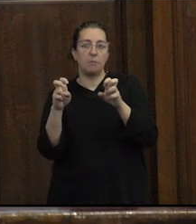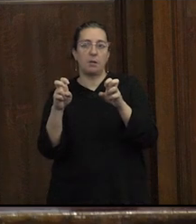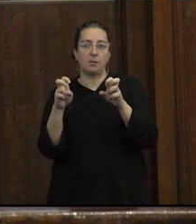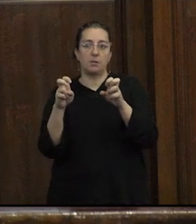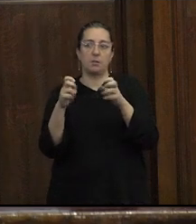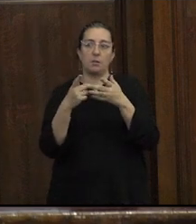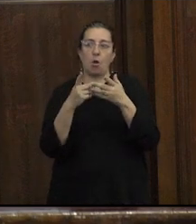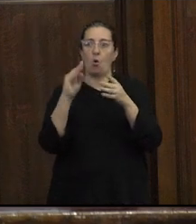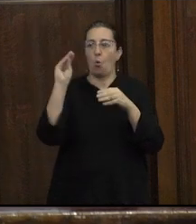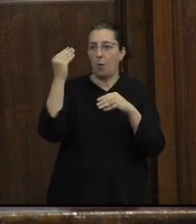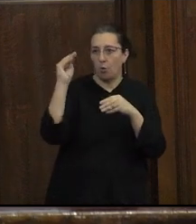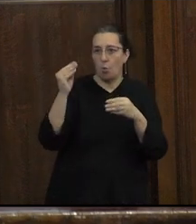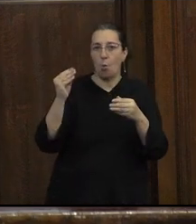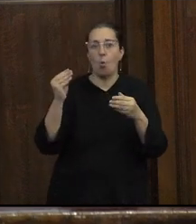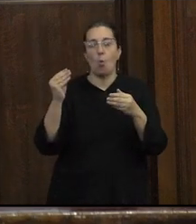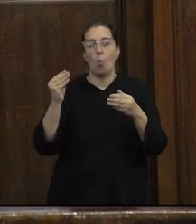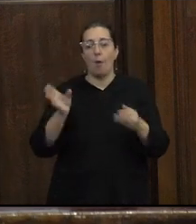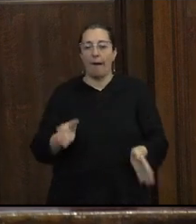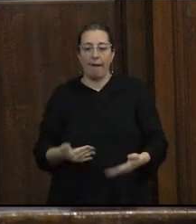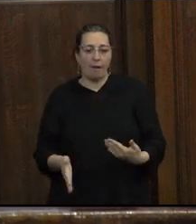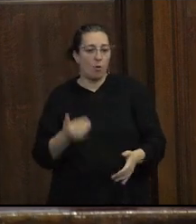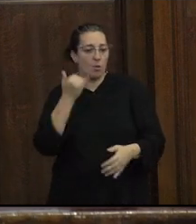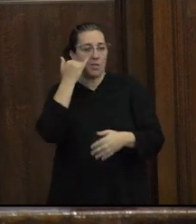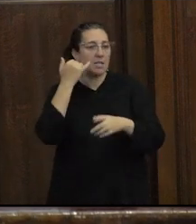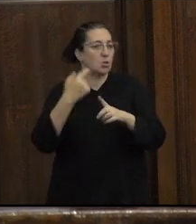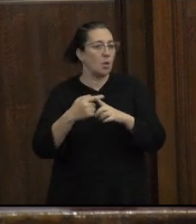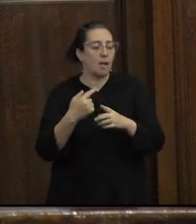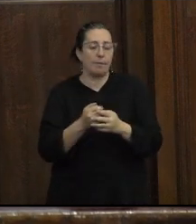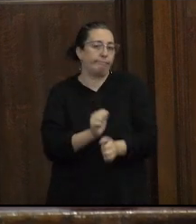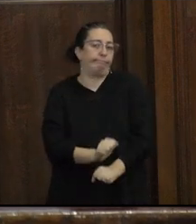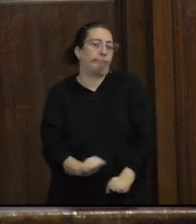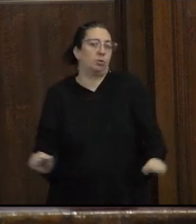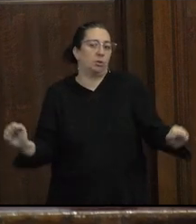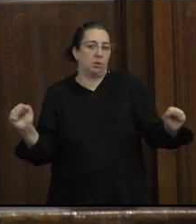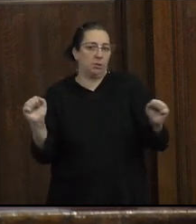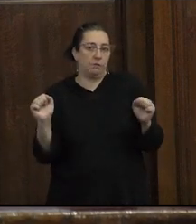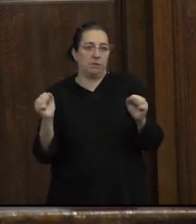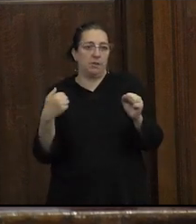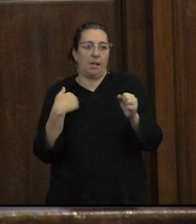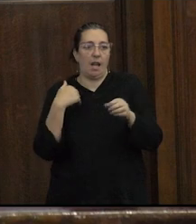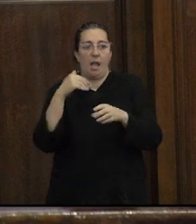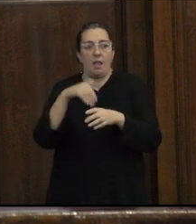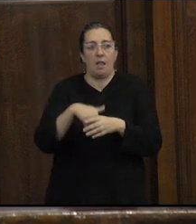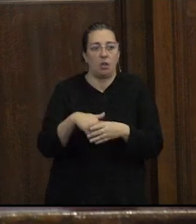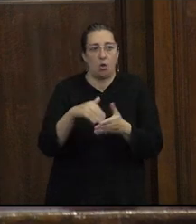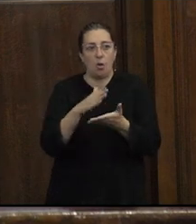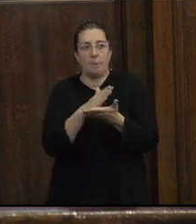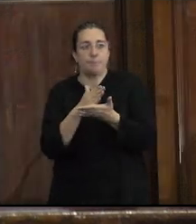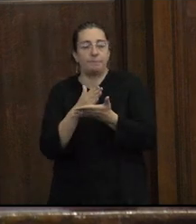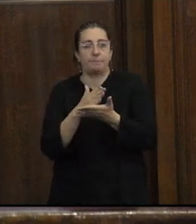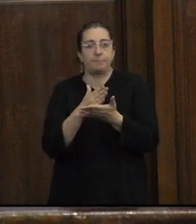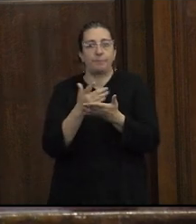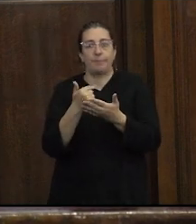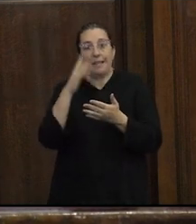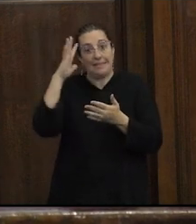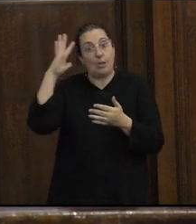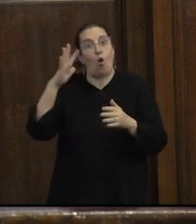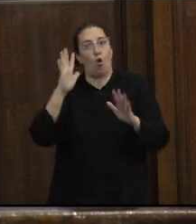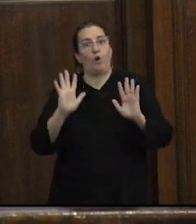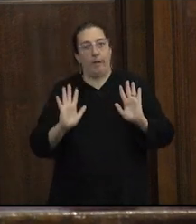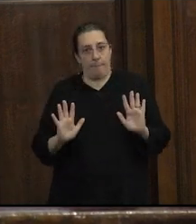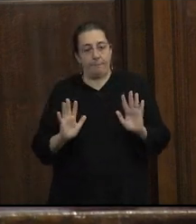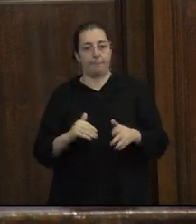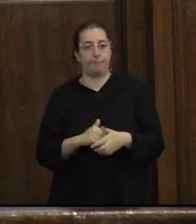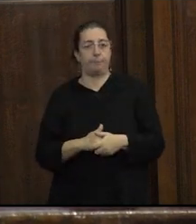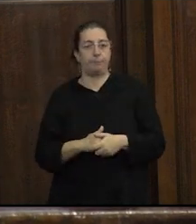cruzan juventud, género y sexualidad es imposible mantenerse dentro de los límites disciplinarios puntualmente de la psicología pero